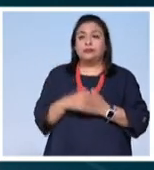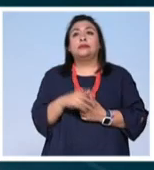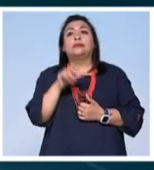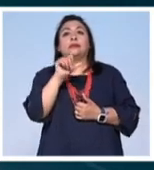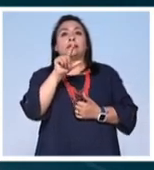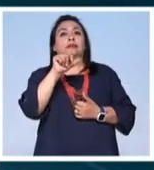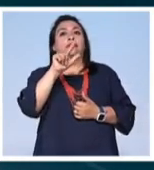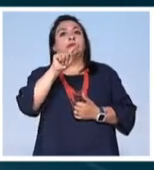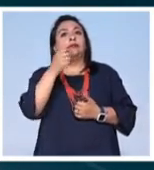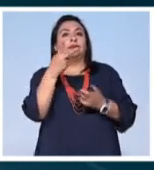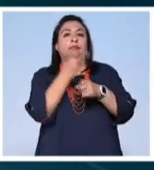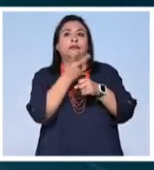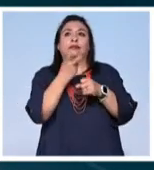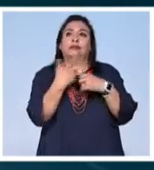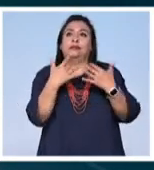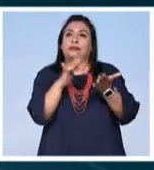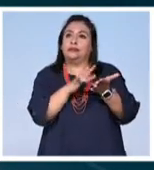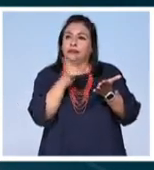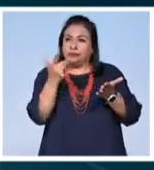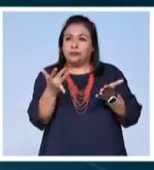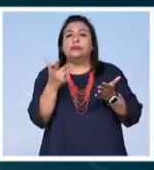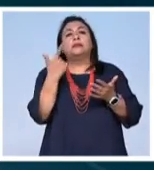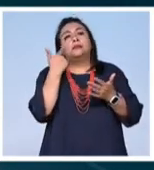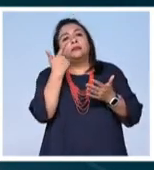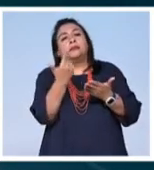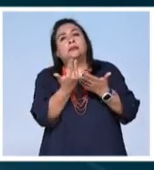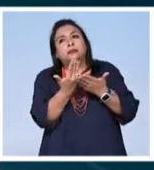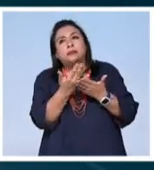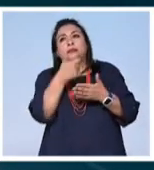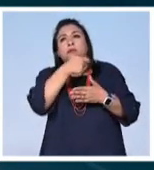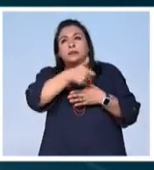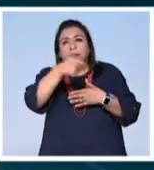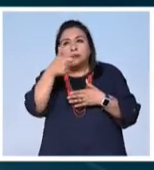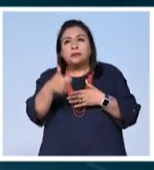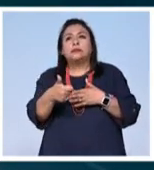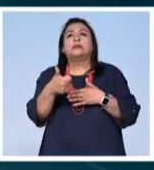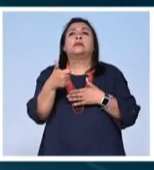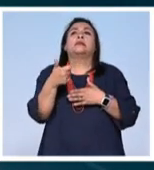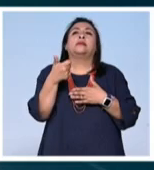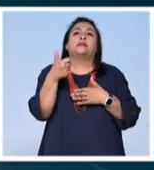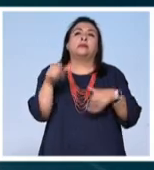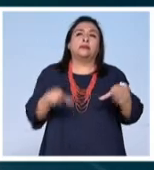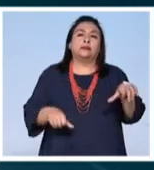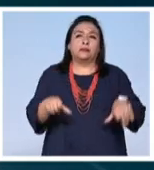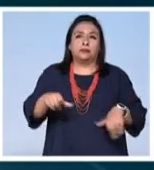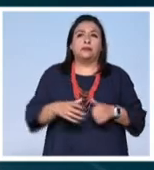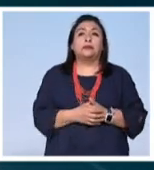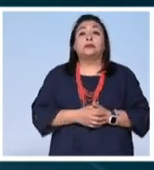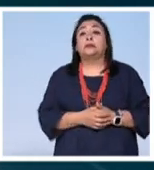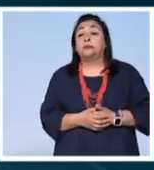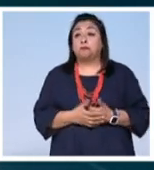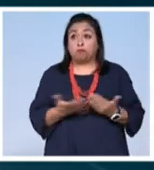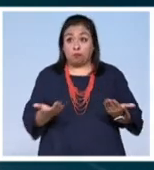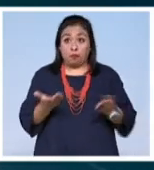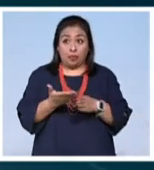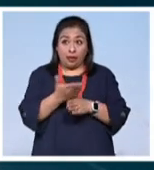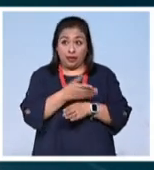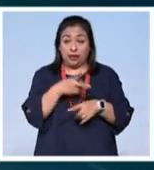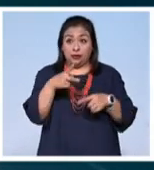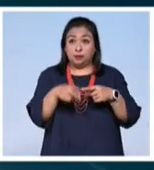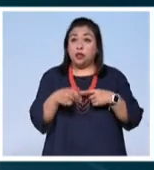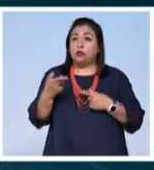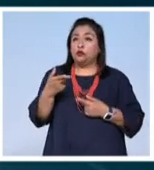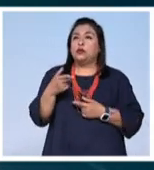Alberto, e invitados, muchísimas gracias. Estaremos al pendiente de cada una de estas actividades. Y antes de la